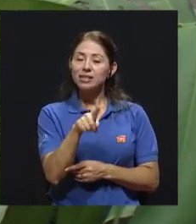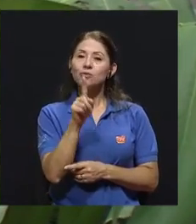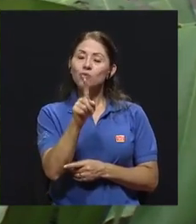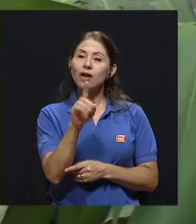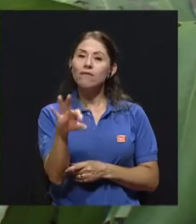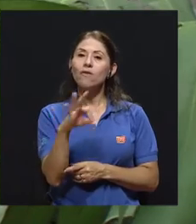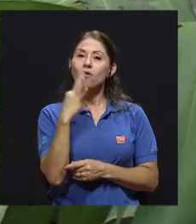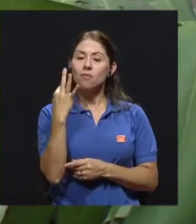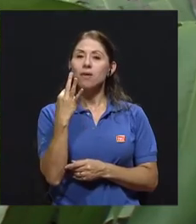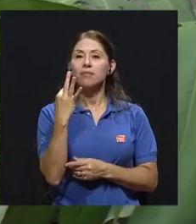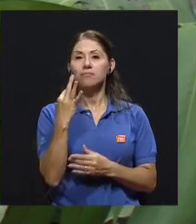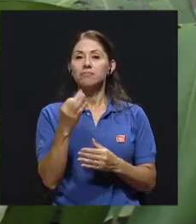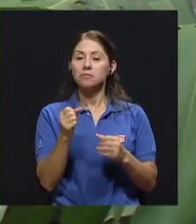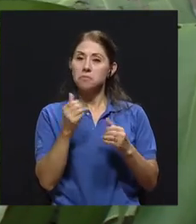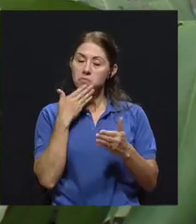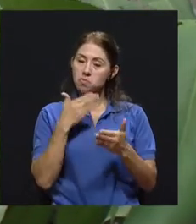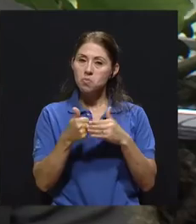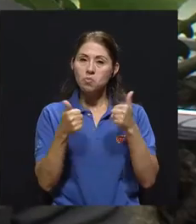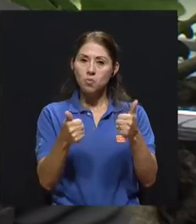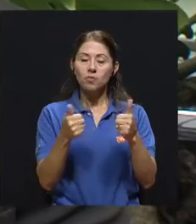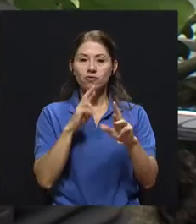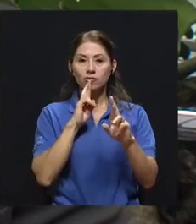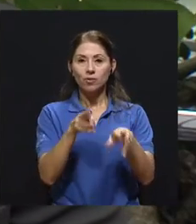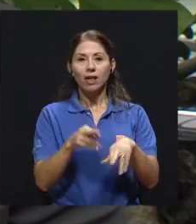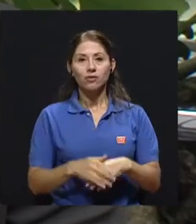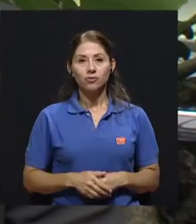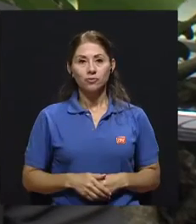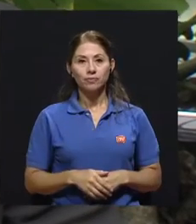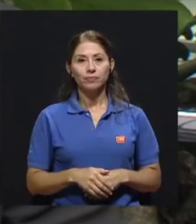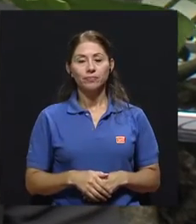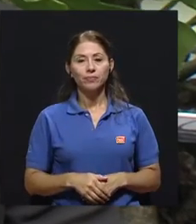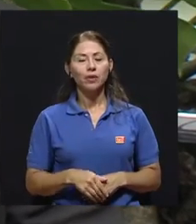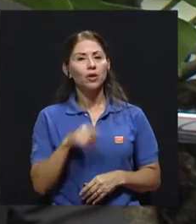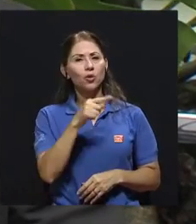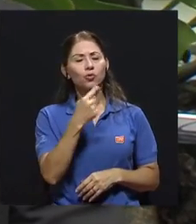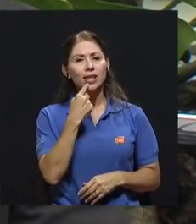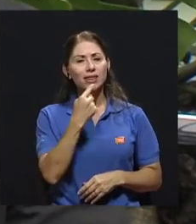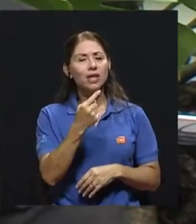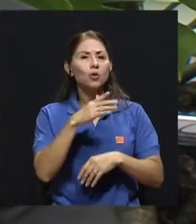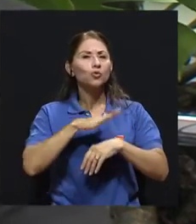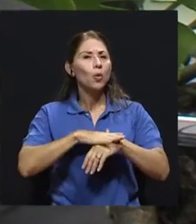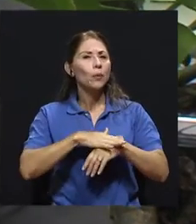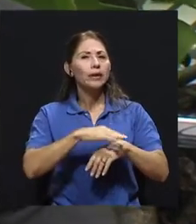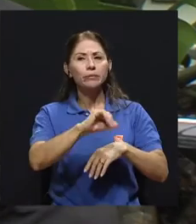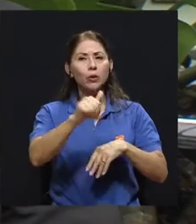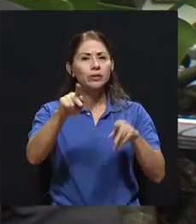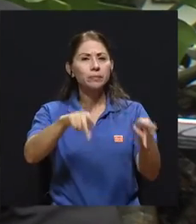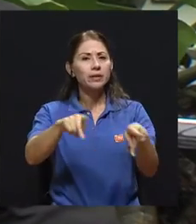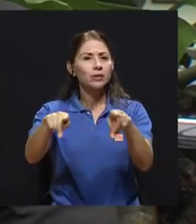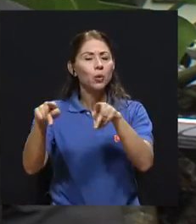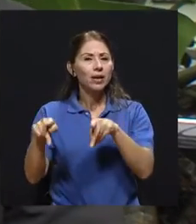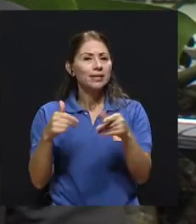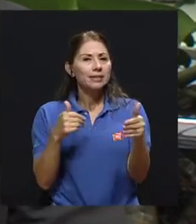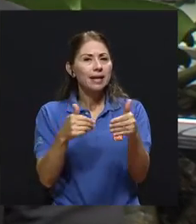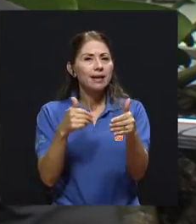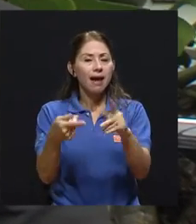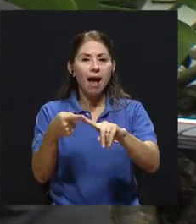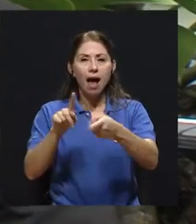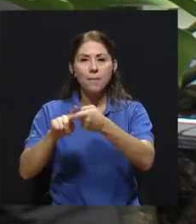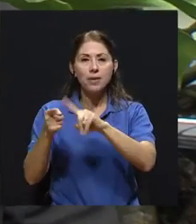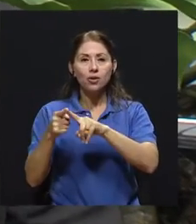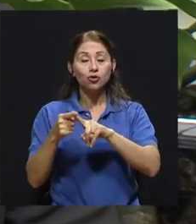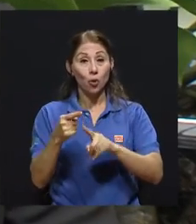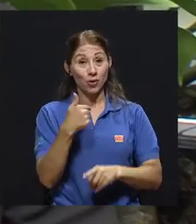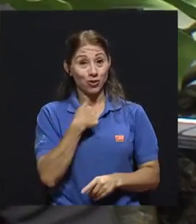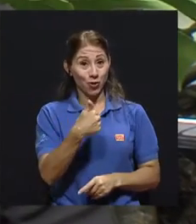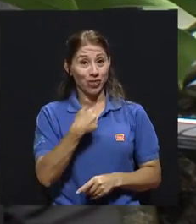Que son convenientes y que tienen resultados. Yo quería retomar eso que usted dijo de los amigos y de las personas que están cerca, porque, bueno, yo tengo